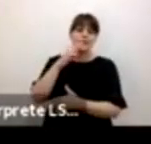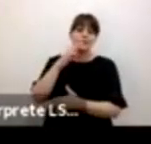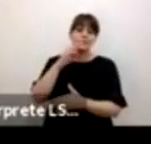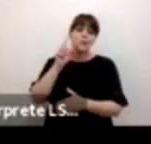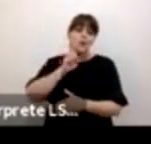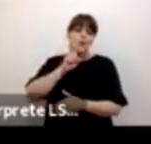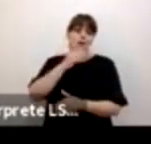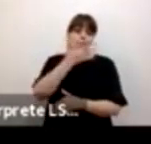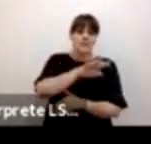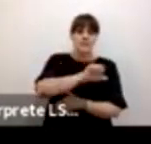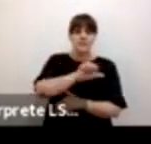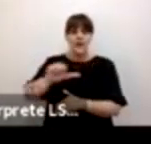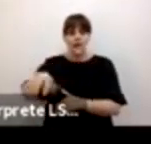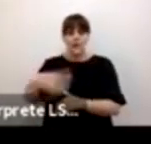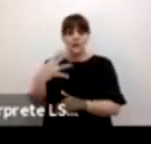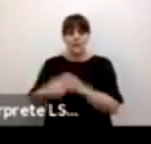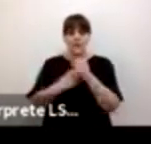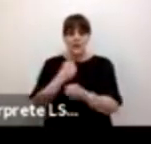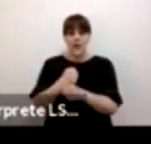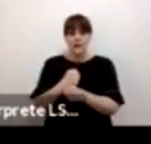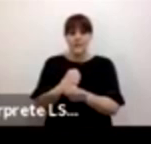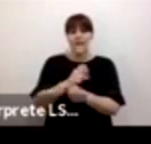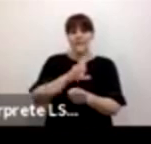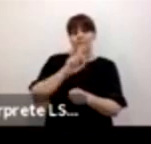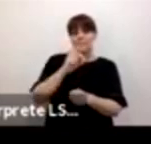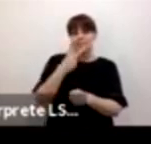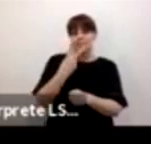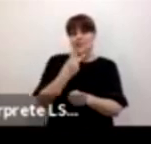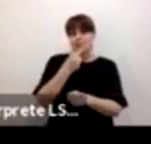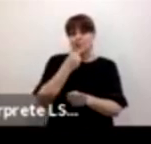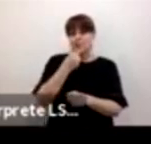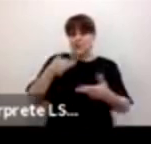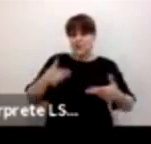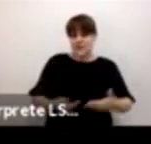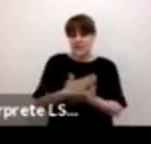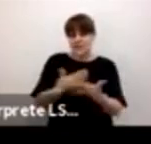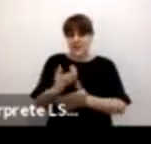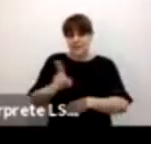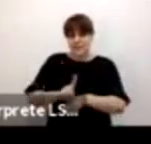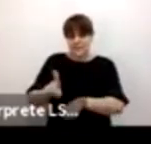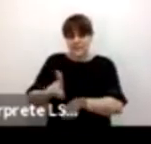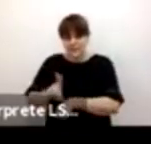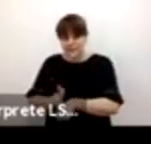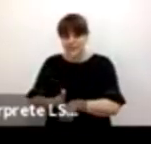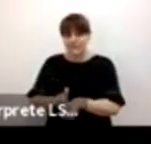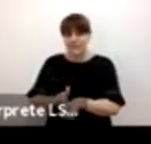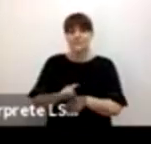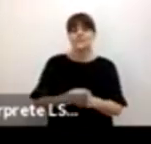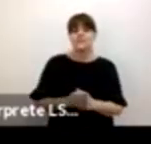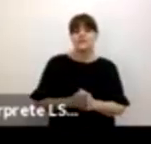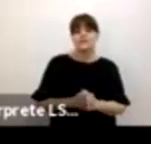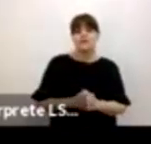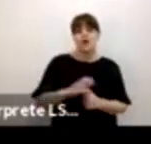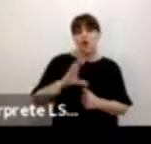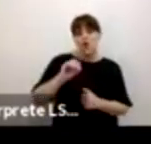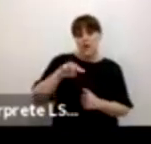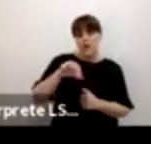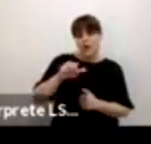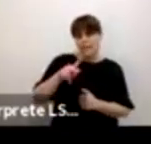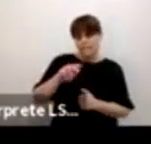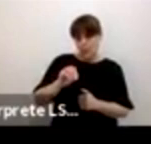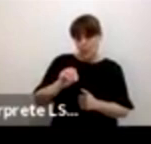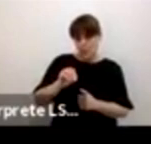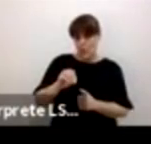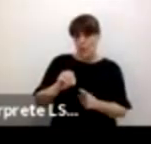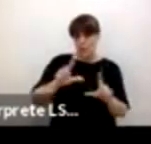dato global es un dato mundial de acuerdo con estimaciones del consejo nacional de población a nivel nacional se estima que la